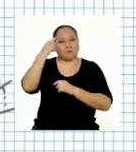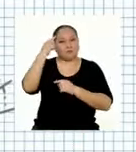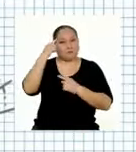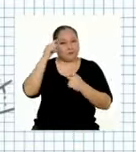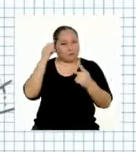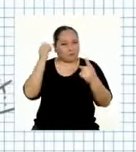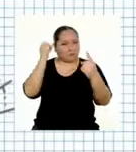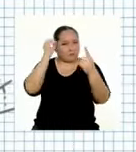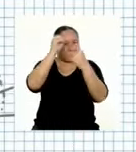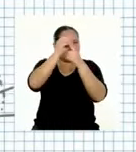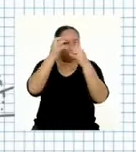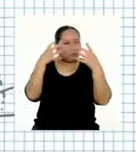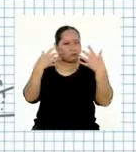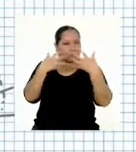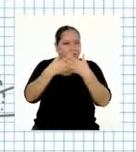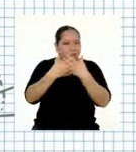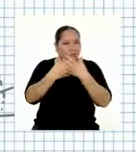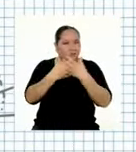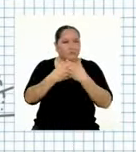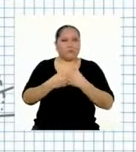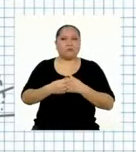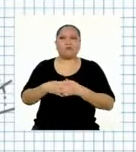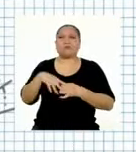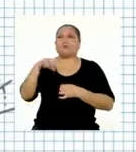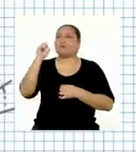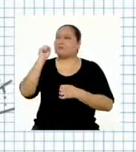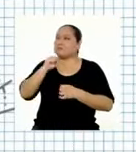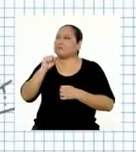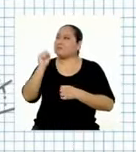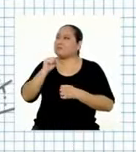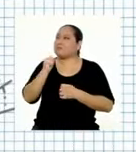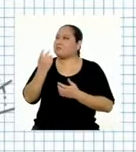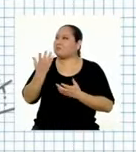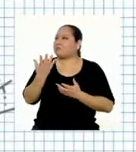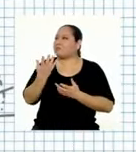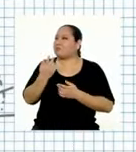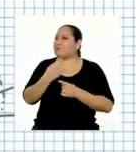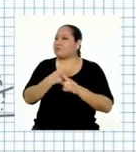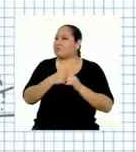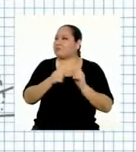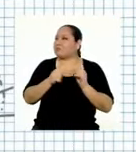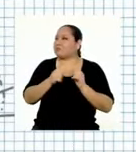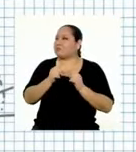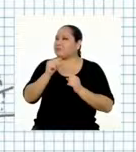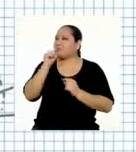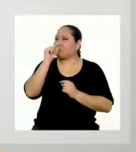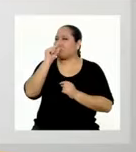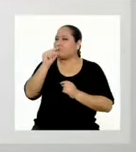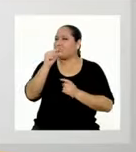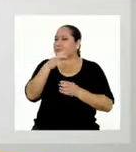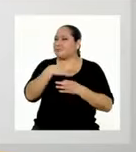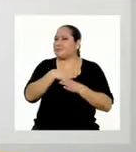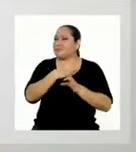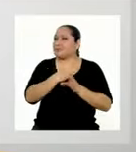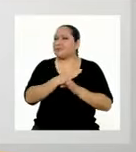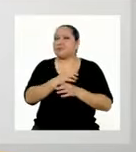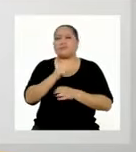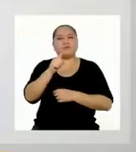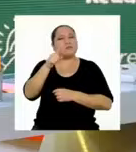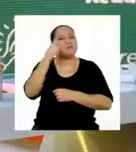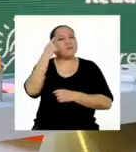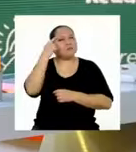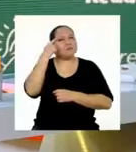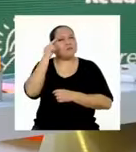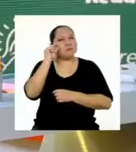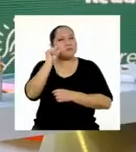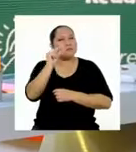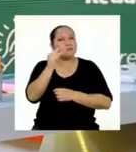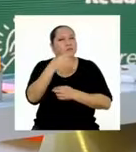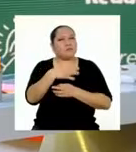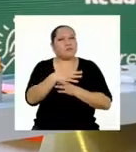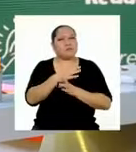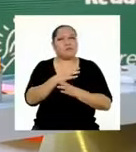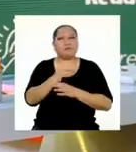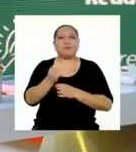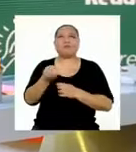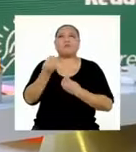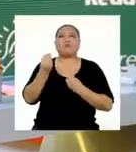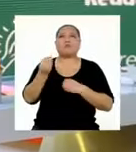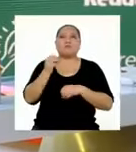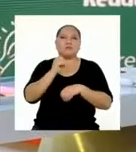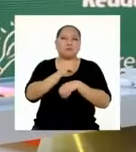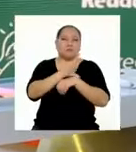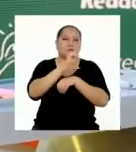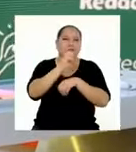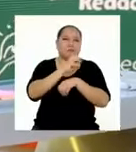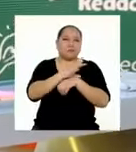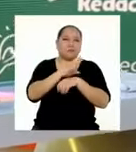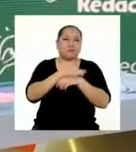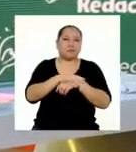crees que lo ha logrado? Siendo honestos, creo que sí, pero en poca medida. ¿Y por qué crees ello? Porque las recomendaciones